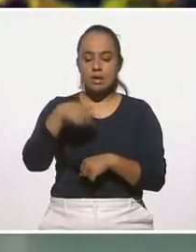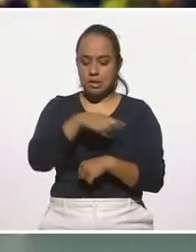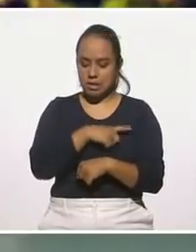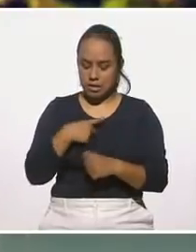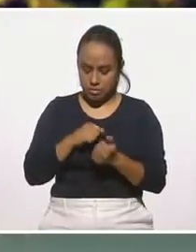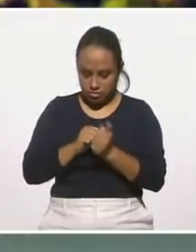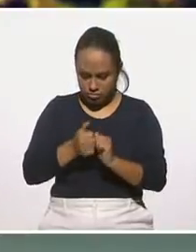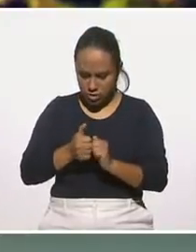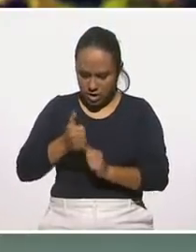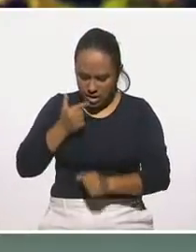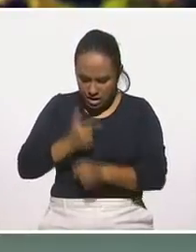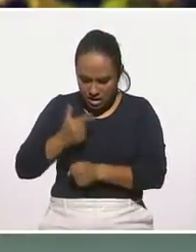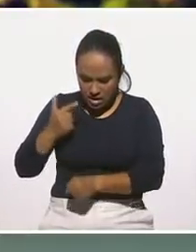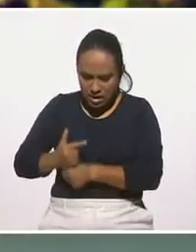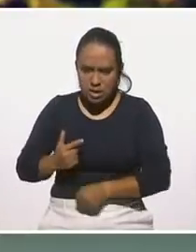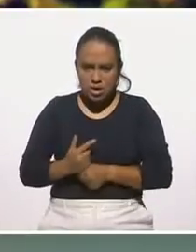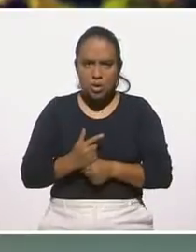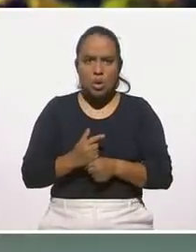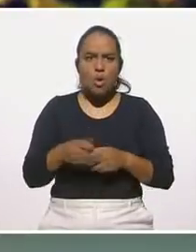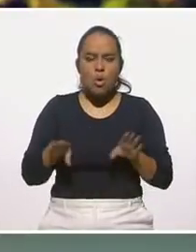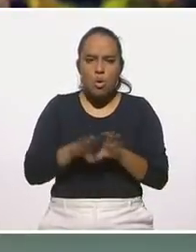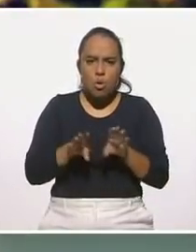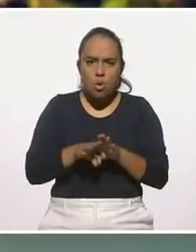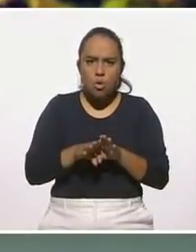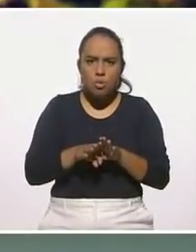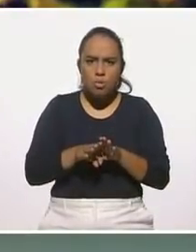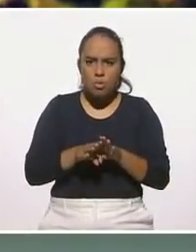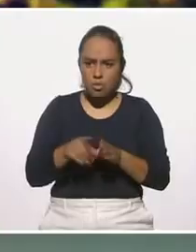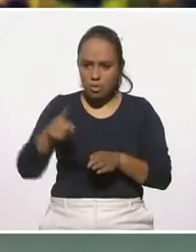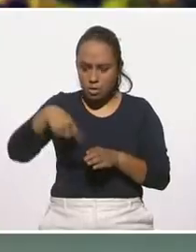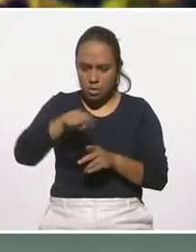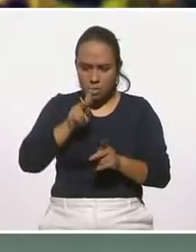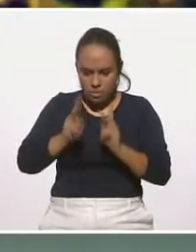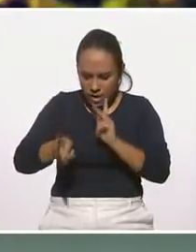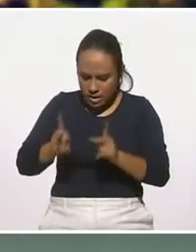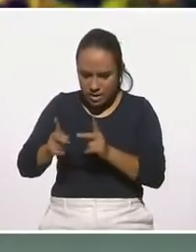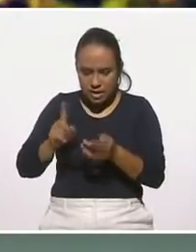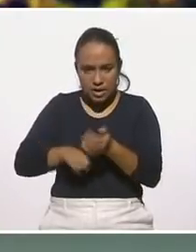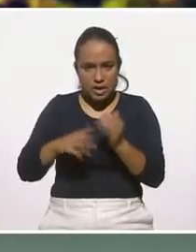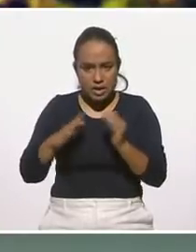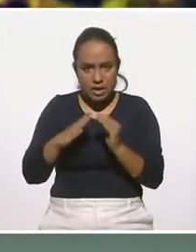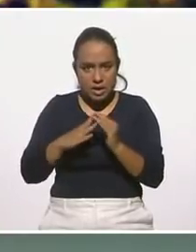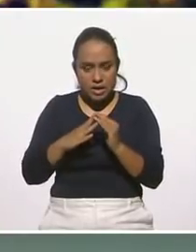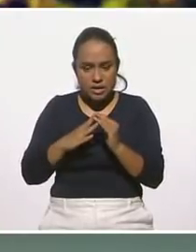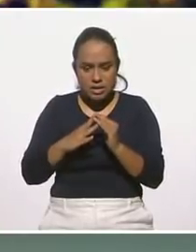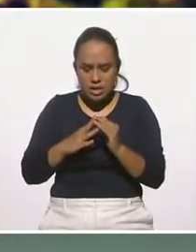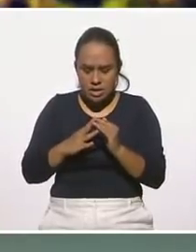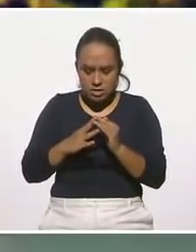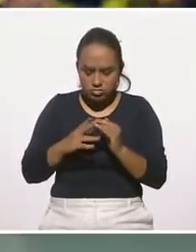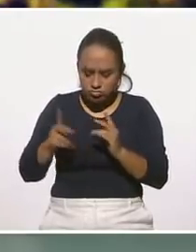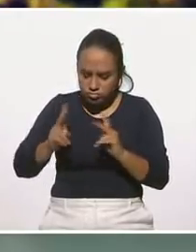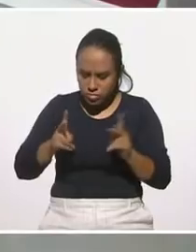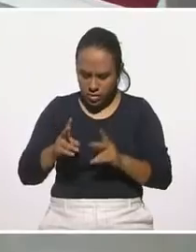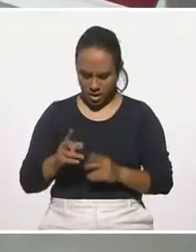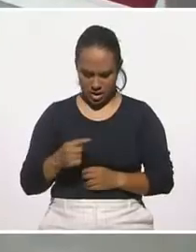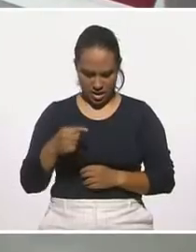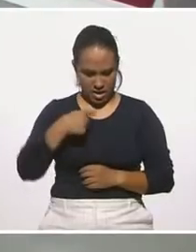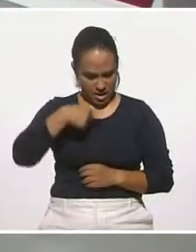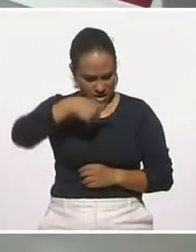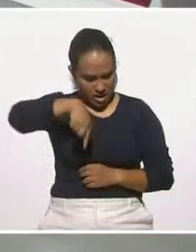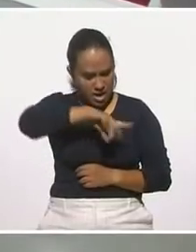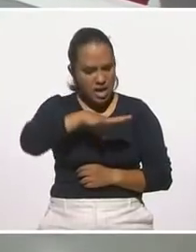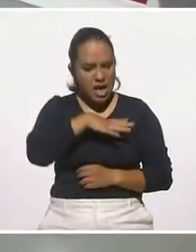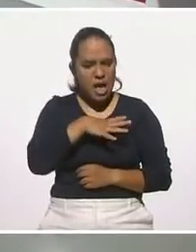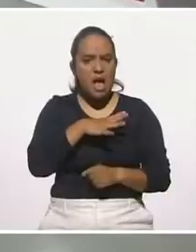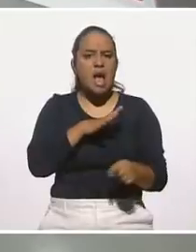identificarlo, empecemos a identificarnos el proceso, empecemos a platicarlo en la casa, y puedo identificar dónde me encuentro, qué recursos hay ahí de